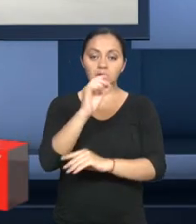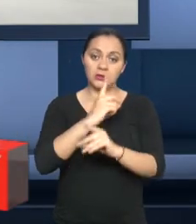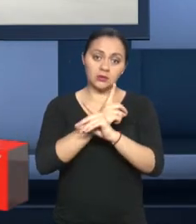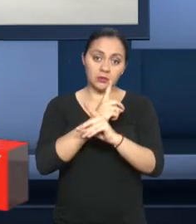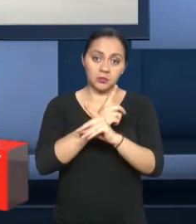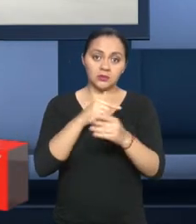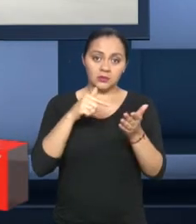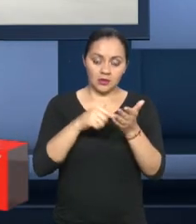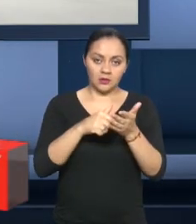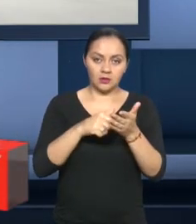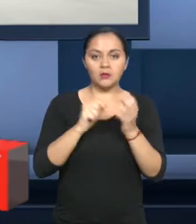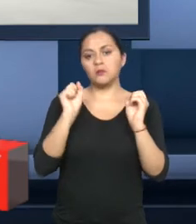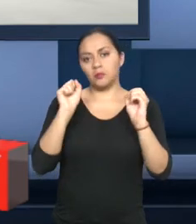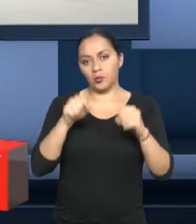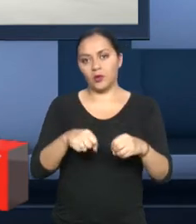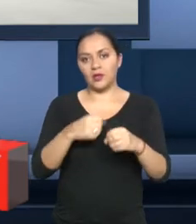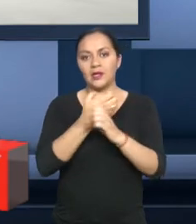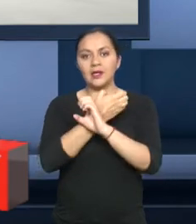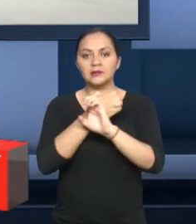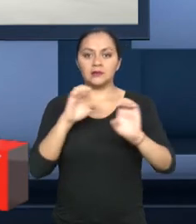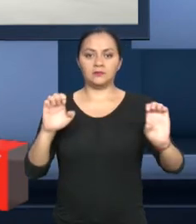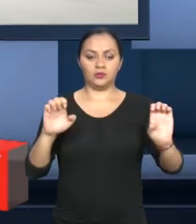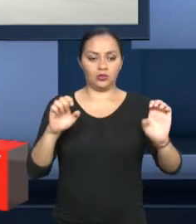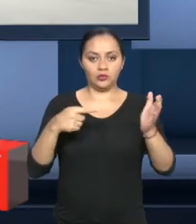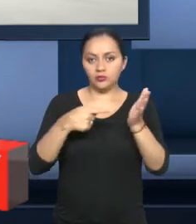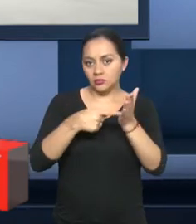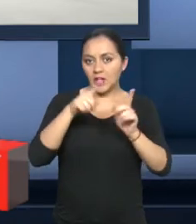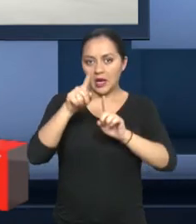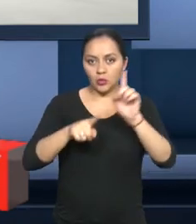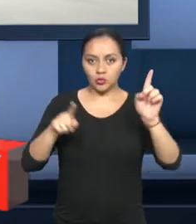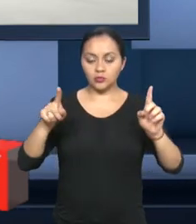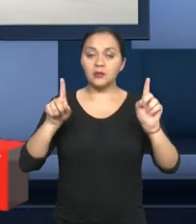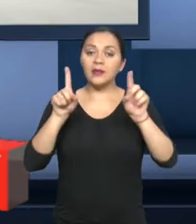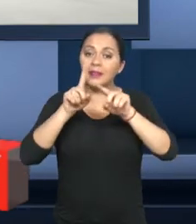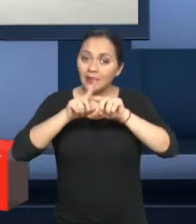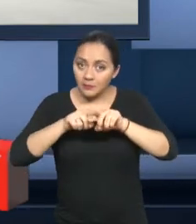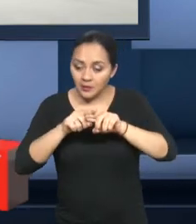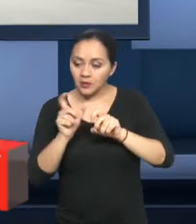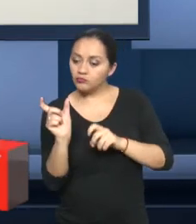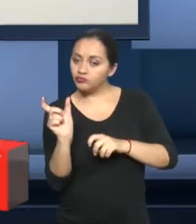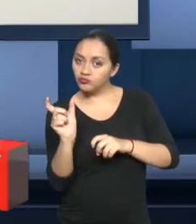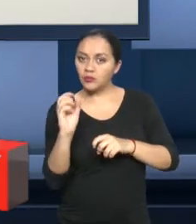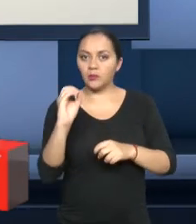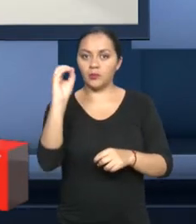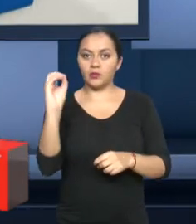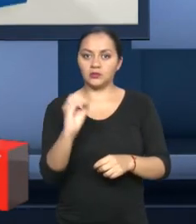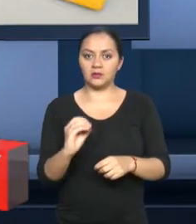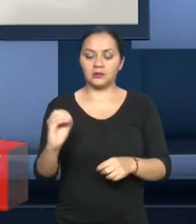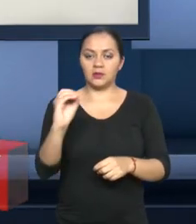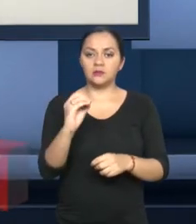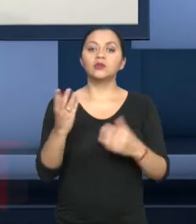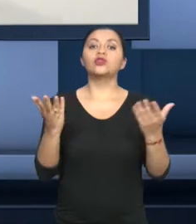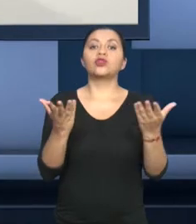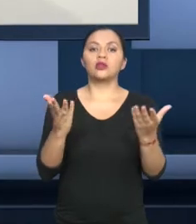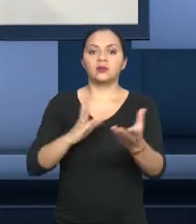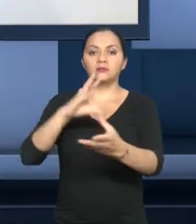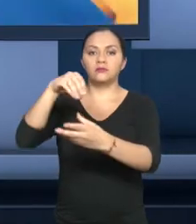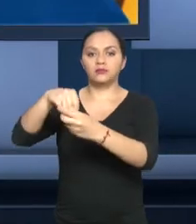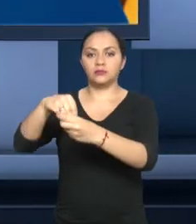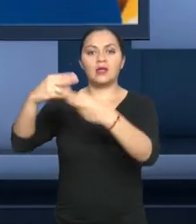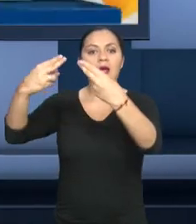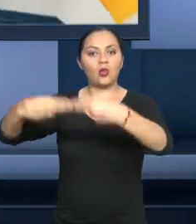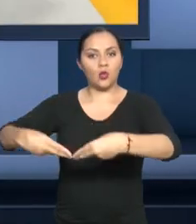determinadas exenciones de acuerdo al porcentaje de discapacidad. Este trámite se lo realiza en el Servicio Nacional de Aduanas del Ecuador, CENAI.